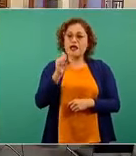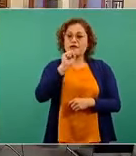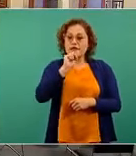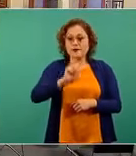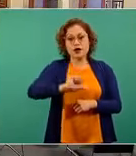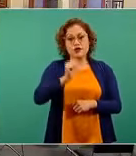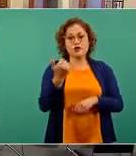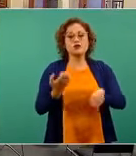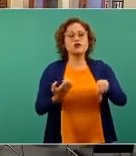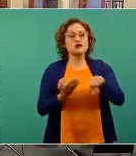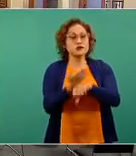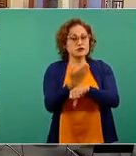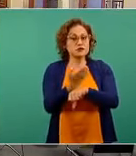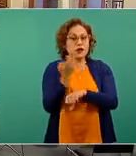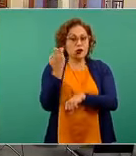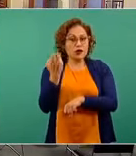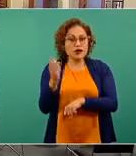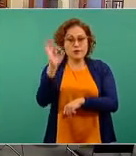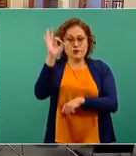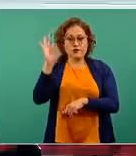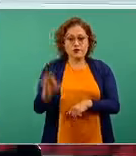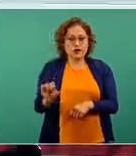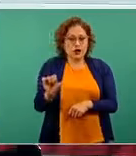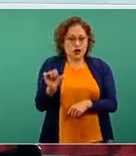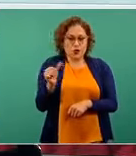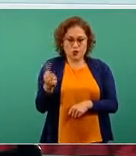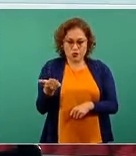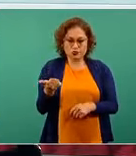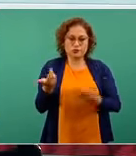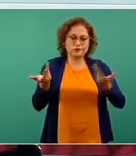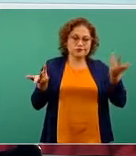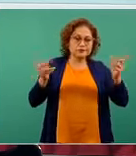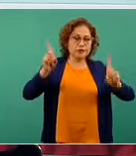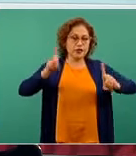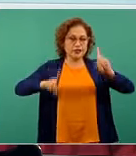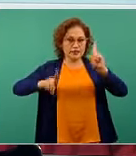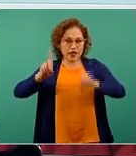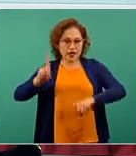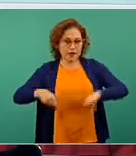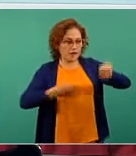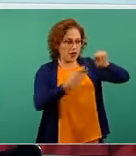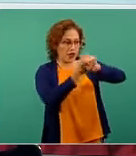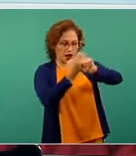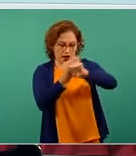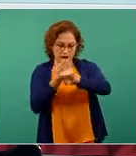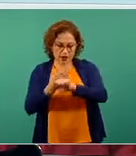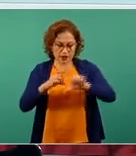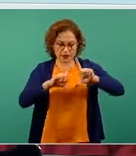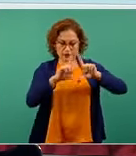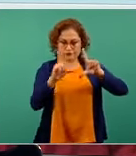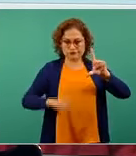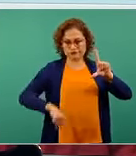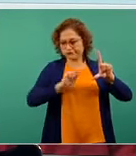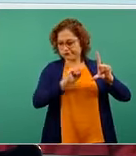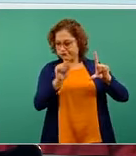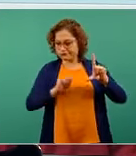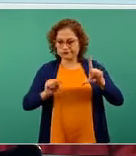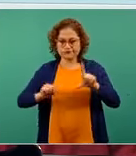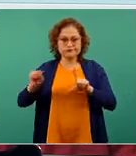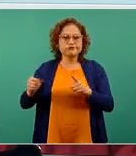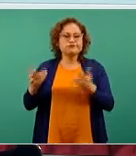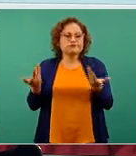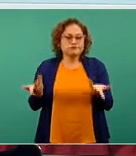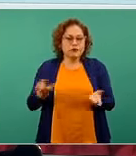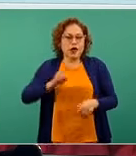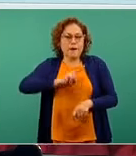que este porcentaje de positividad está en un 11%, o todavía una circulación, digamos, de virus en la comunidad